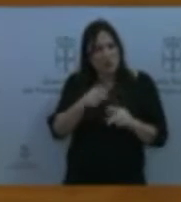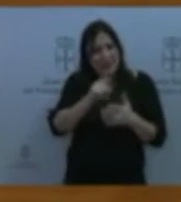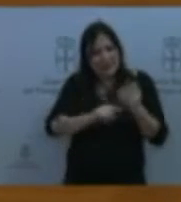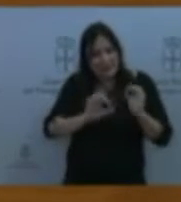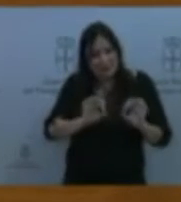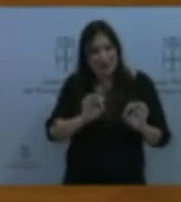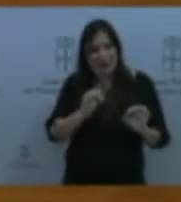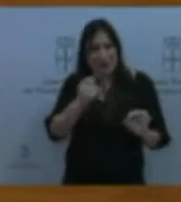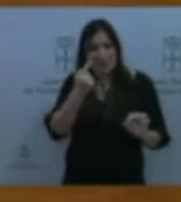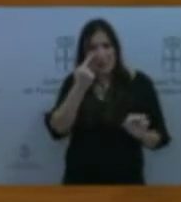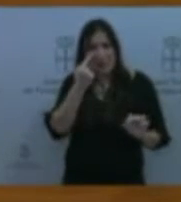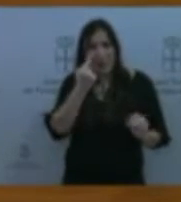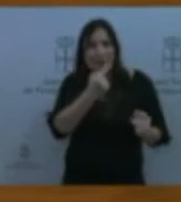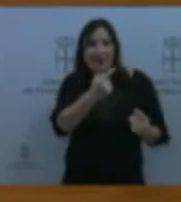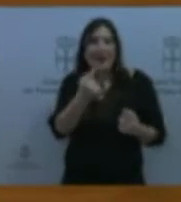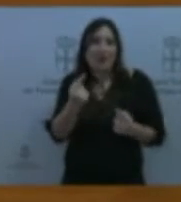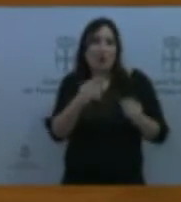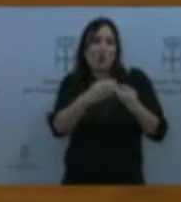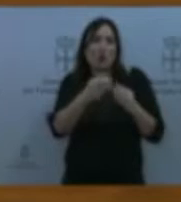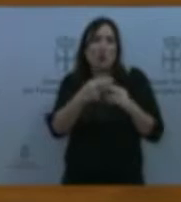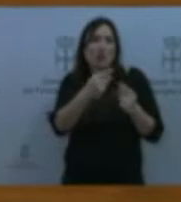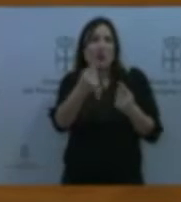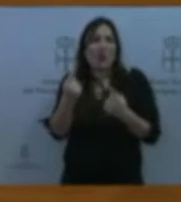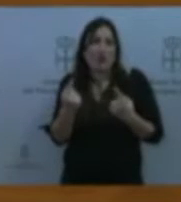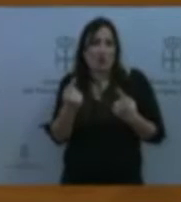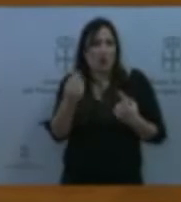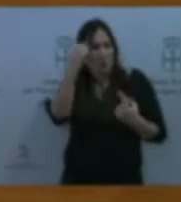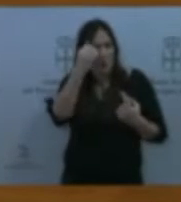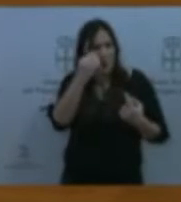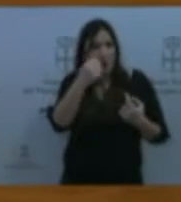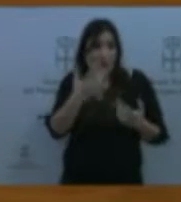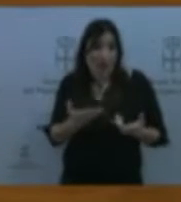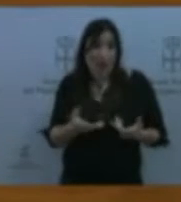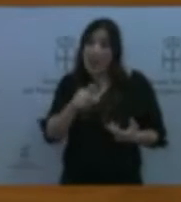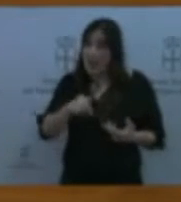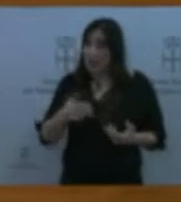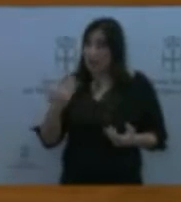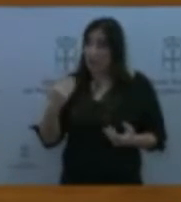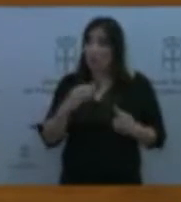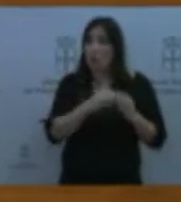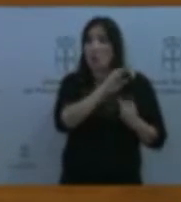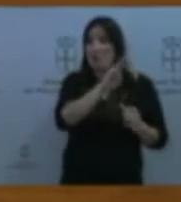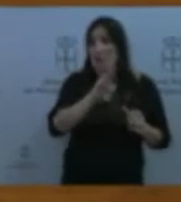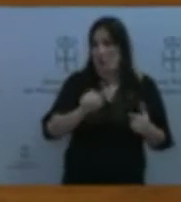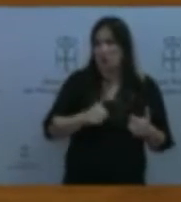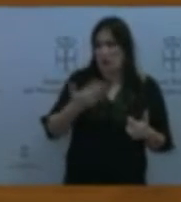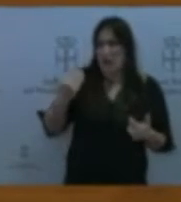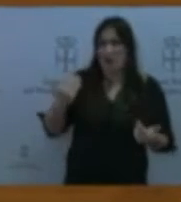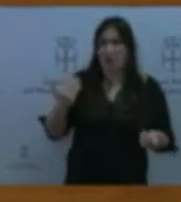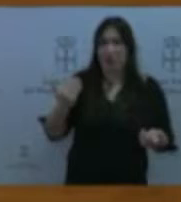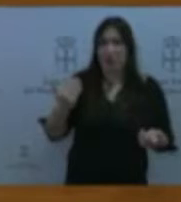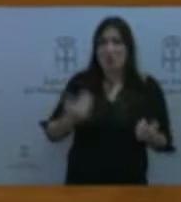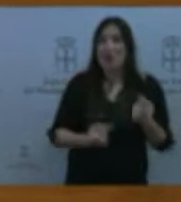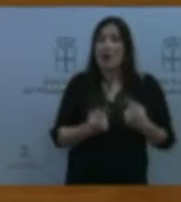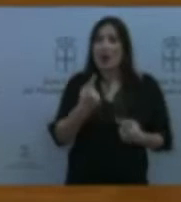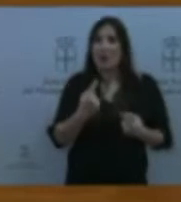los partidos y lo que defiende cada partido. Aquí hubo oportunidades del Partido Popular para, en determinadas ocasiones, posicionarse con temas